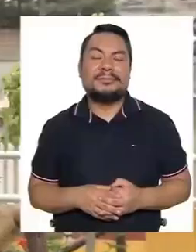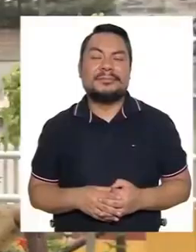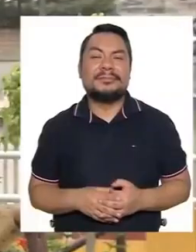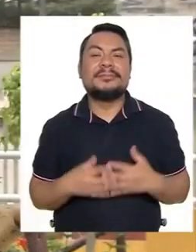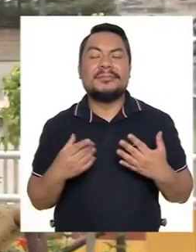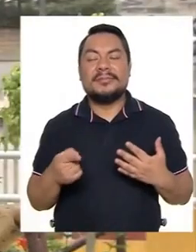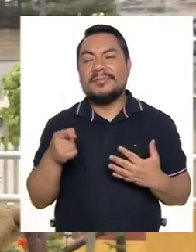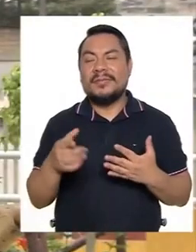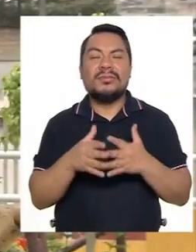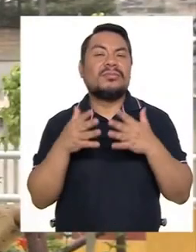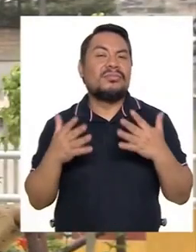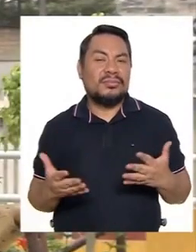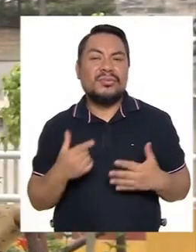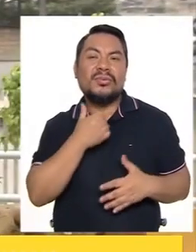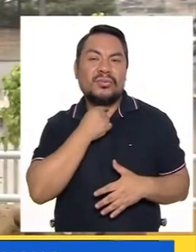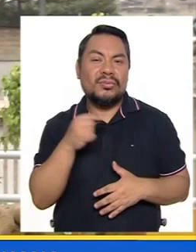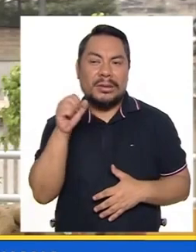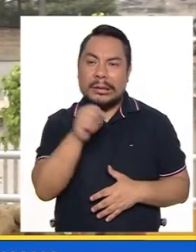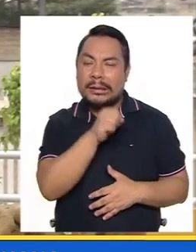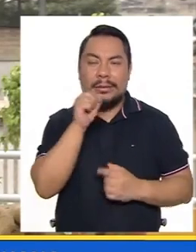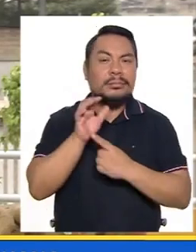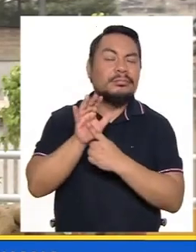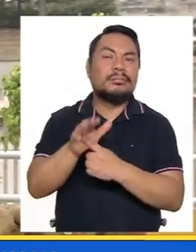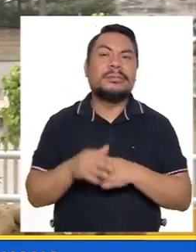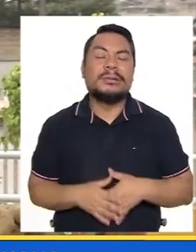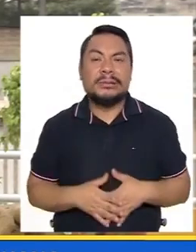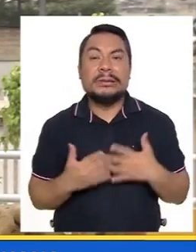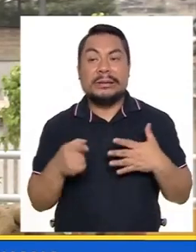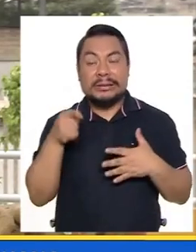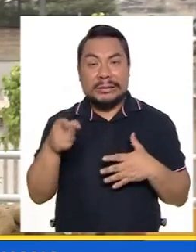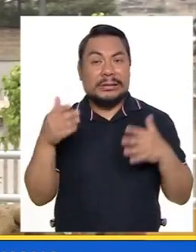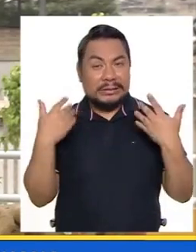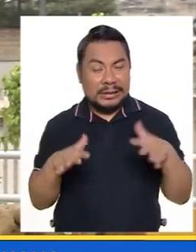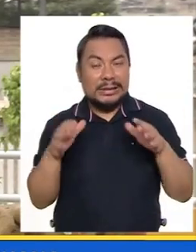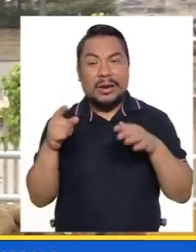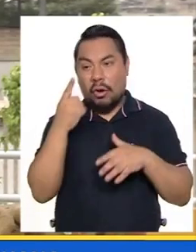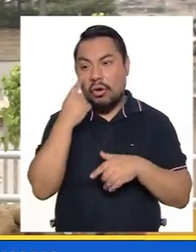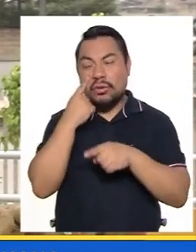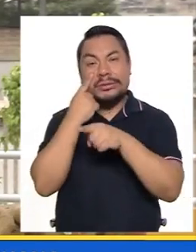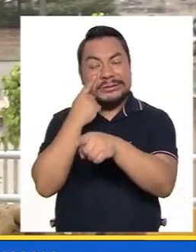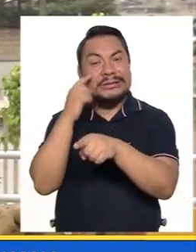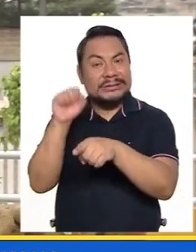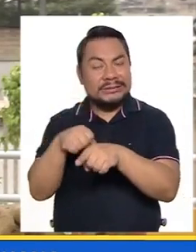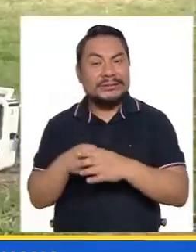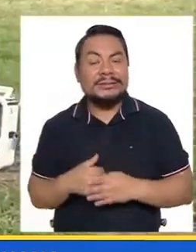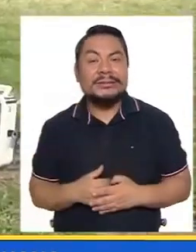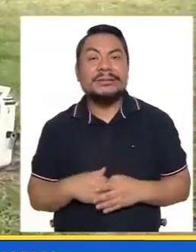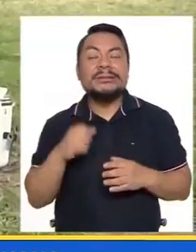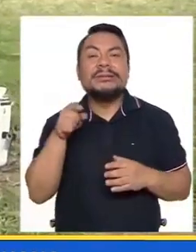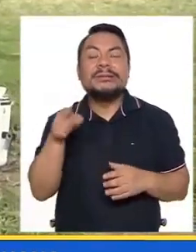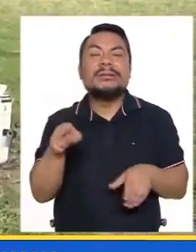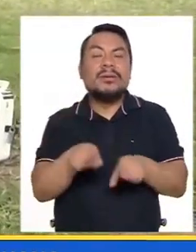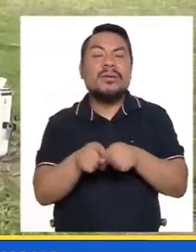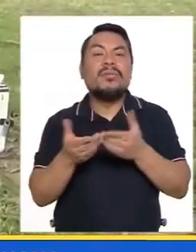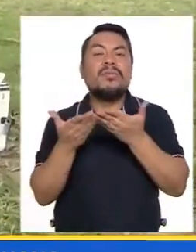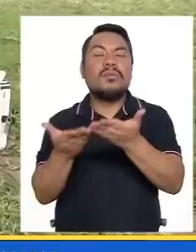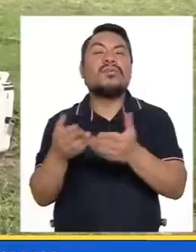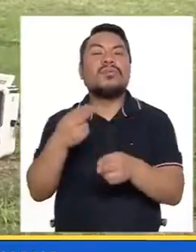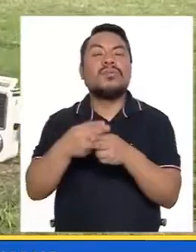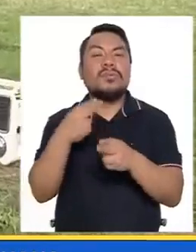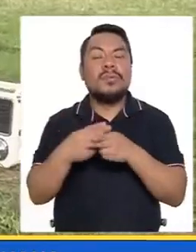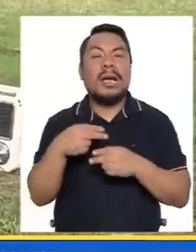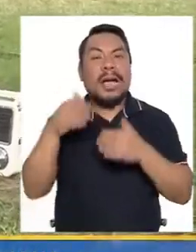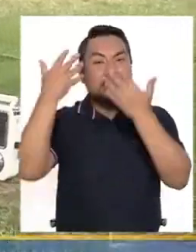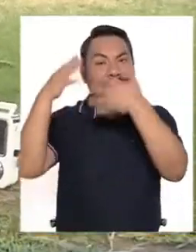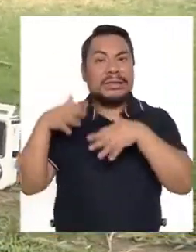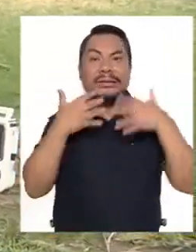Me encantó tanto en esa presentación que desde ahí ya se hizo conocida, ¿no? Y se le puso el nombre de la